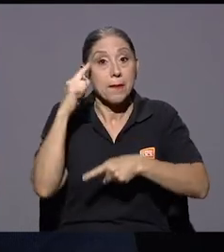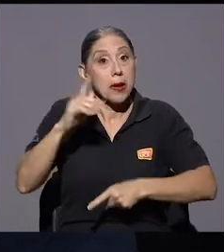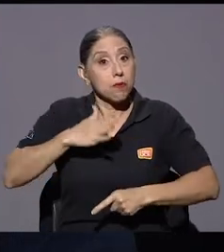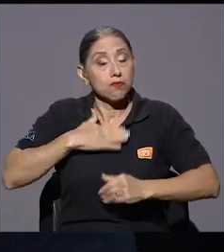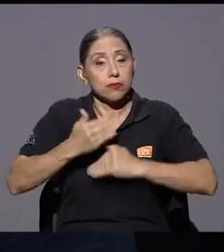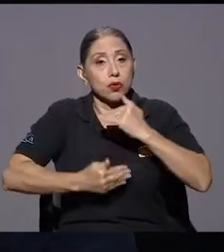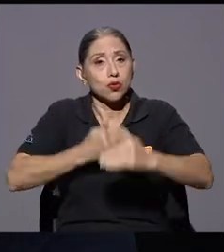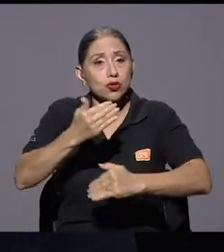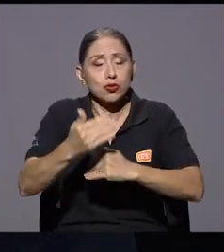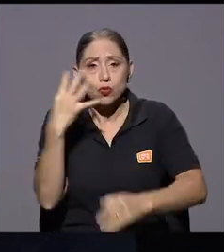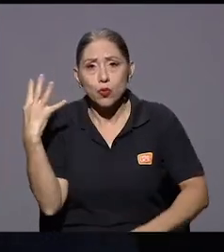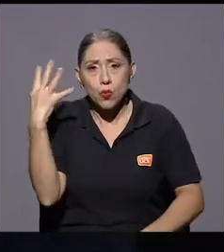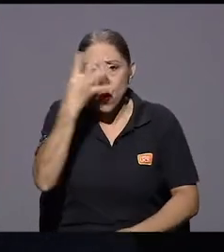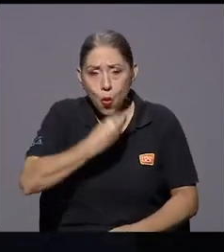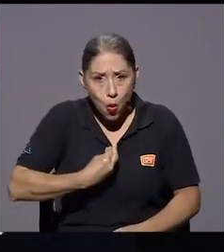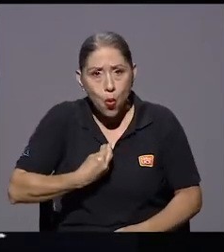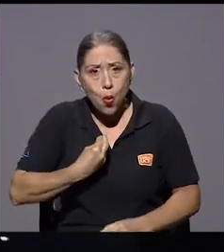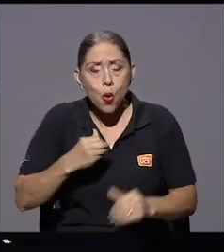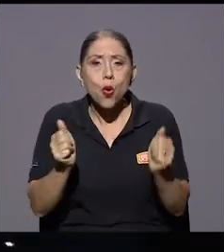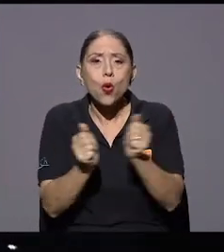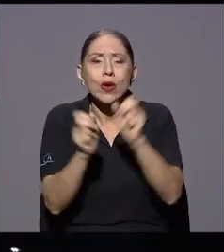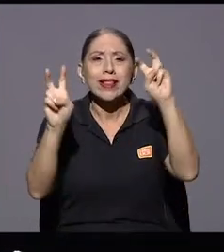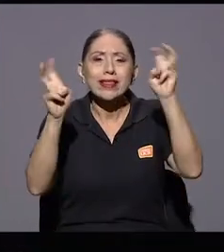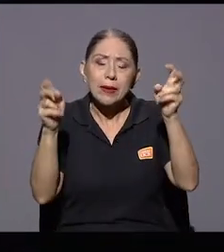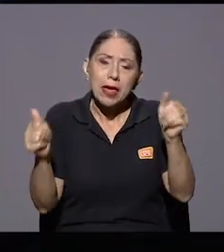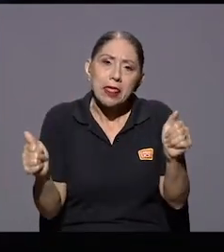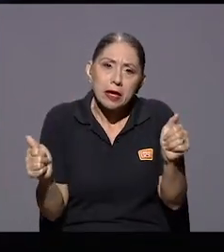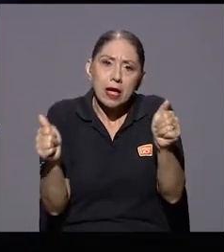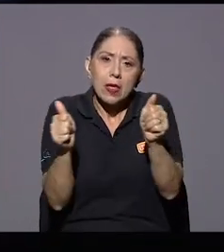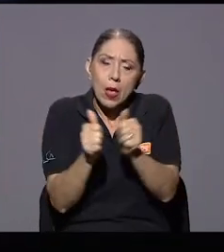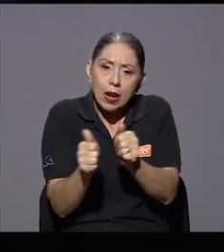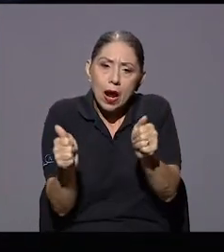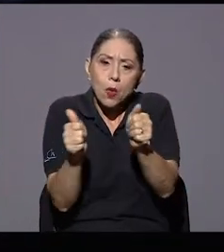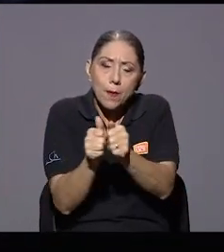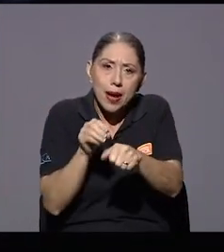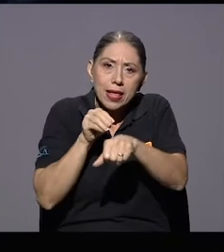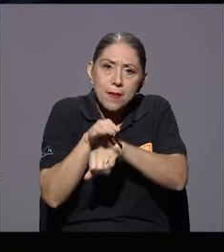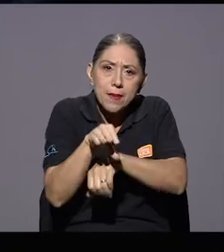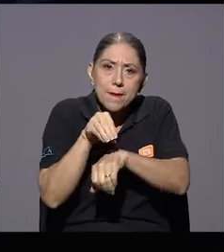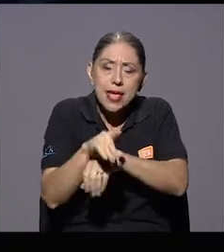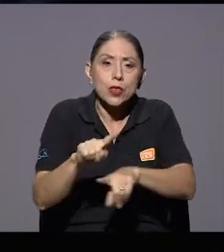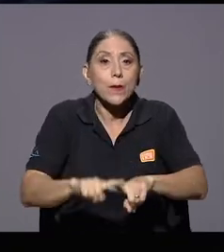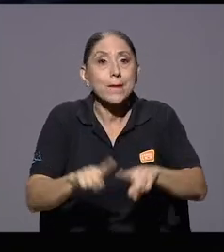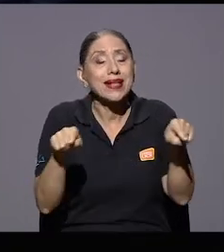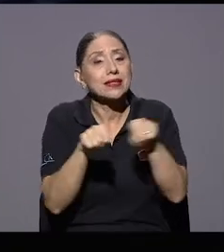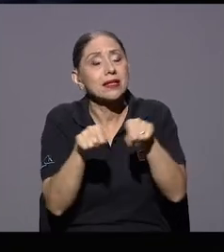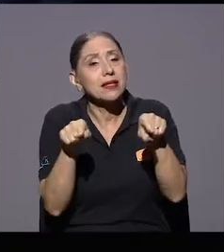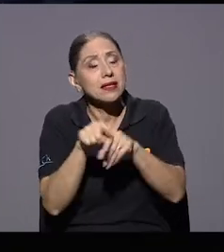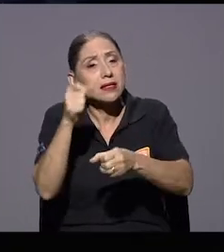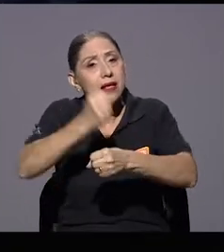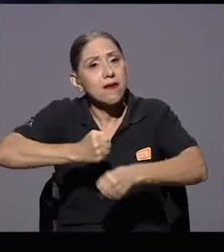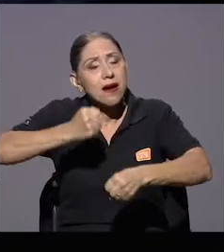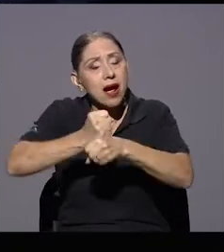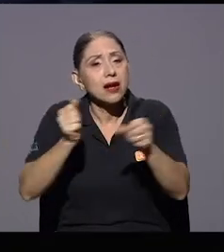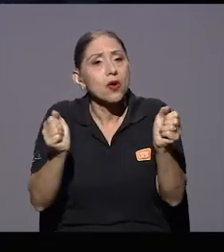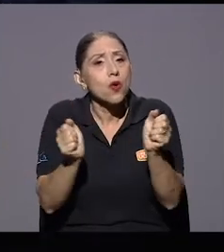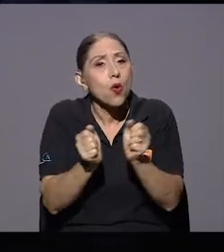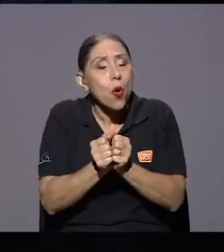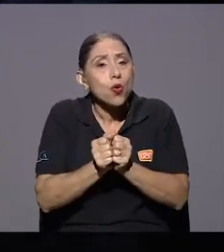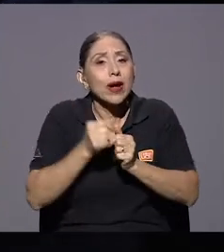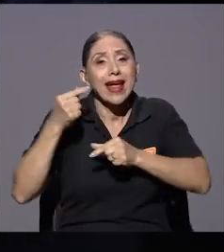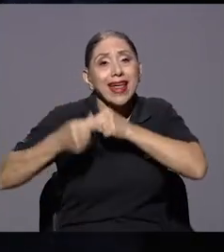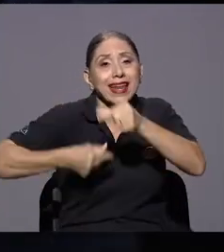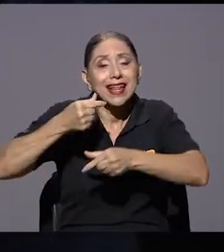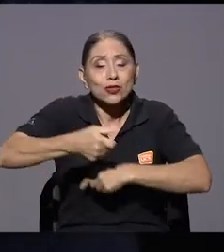también fue bastante bonito en el tema de dar ese acompañamiento pero sobre todo también trabajar con una